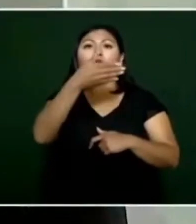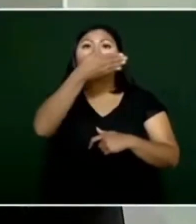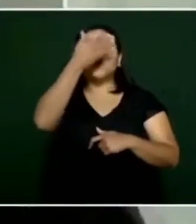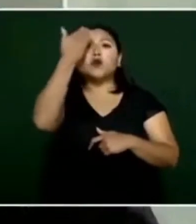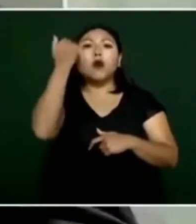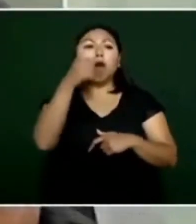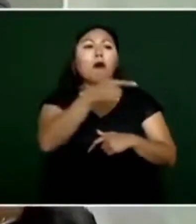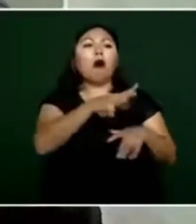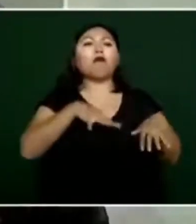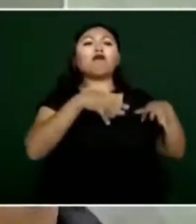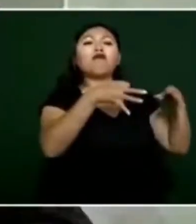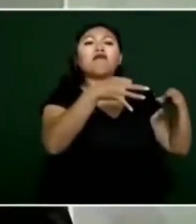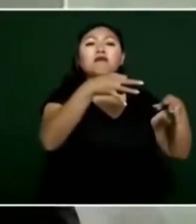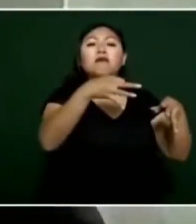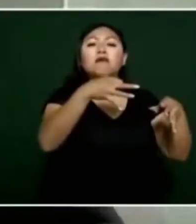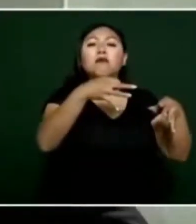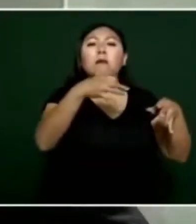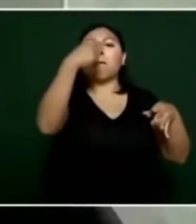y hay que decirles,